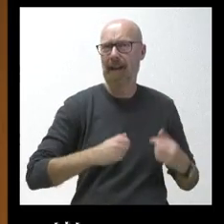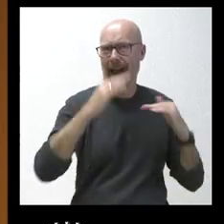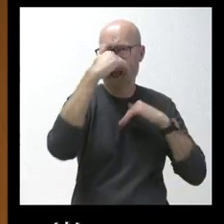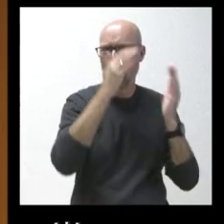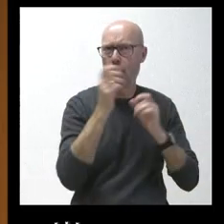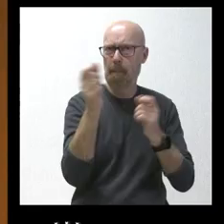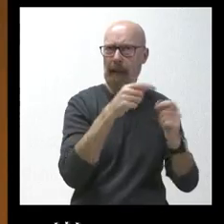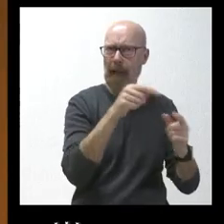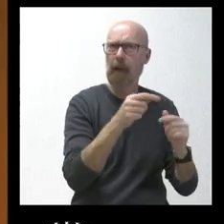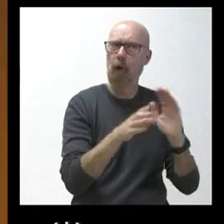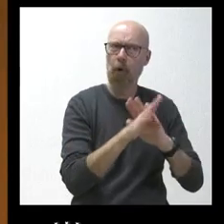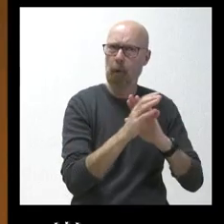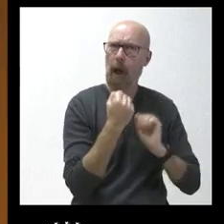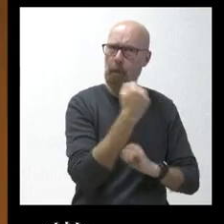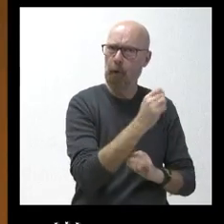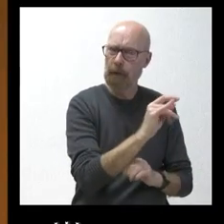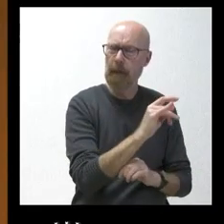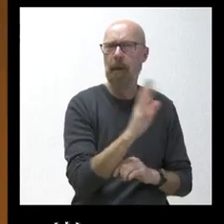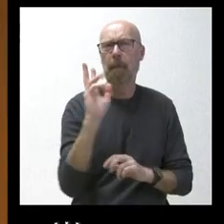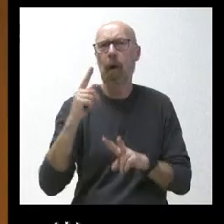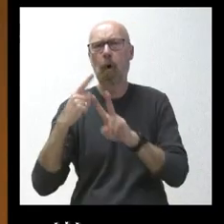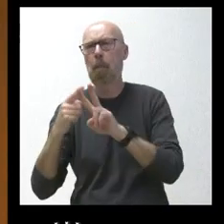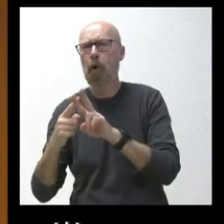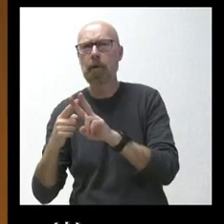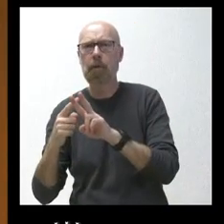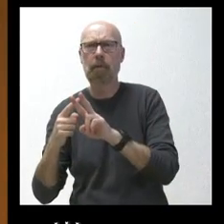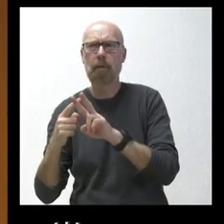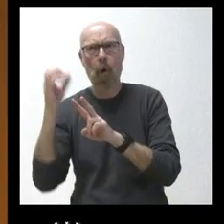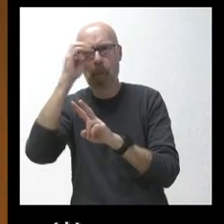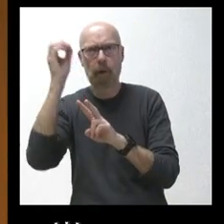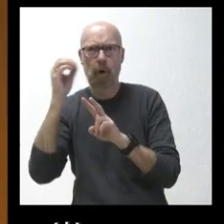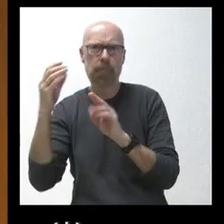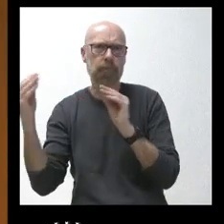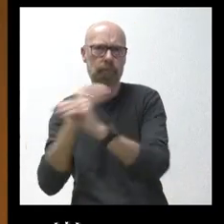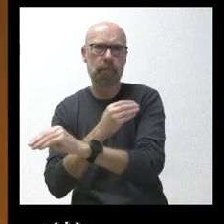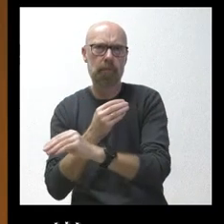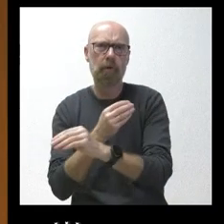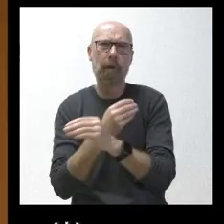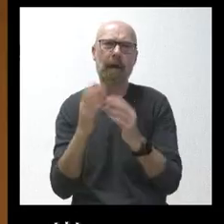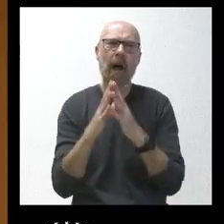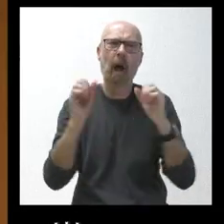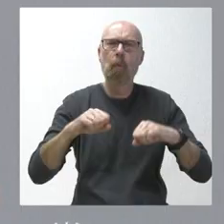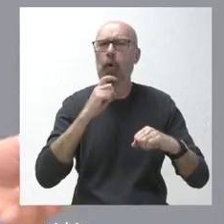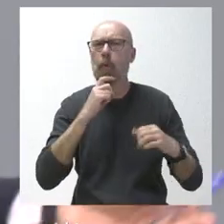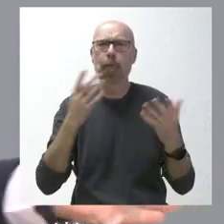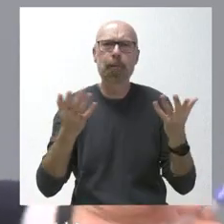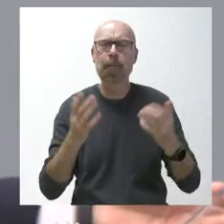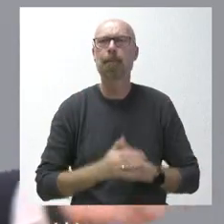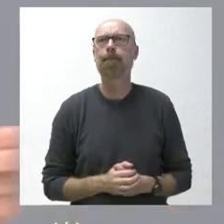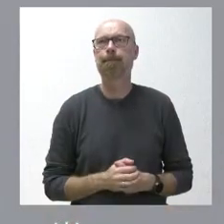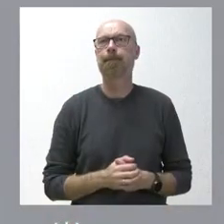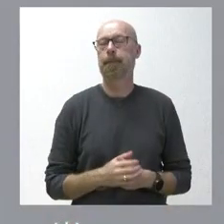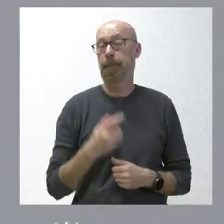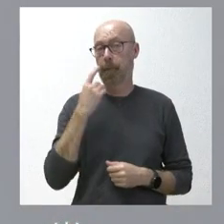que llegan y el planteamiento que hace Vox de esa cuestión. No sé qué margen de maniobra ve. Mañana en